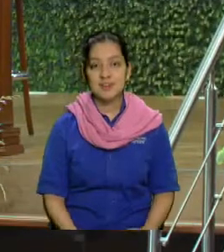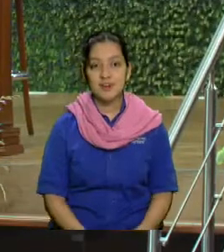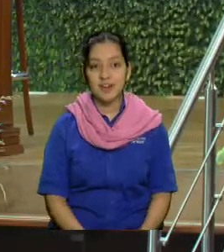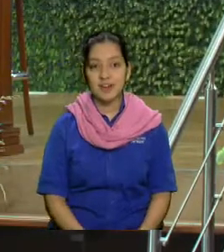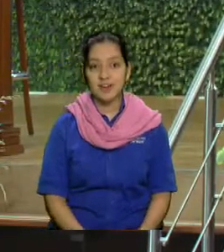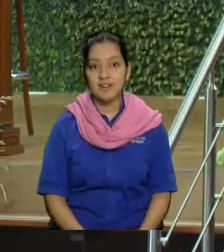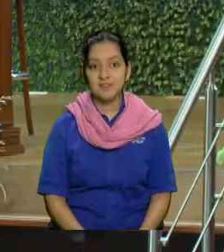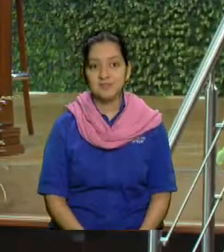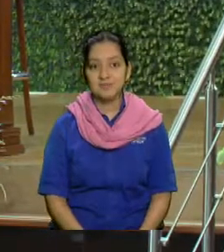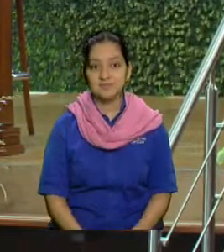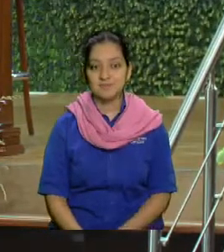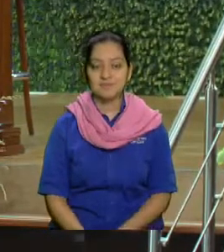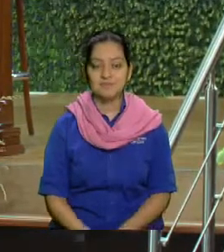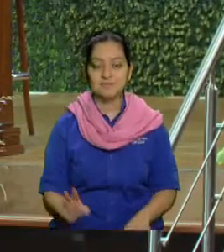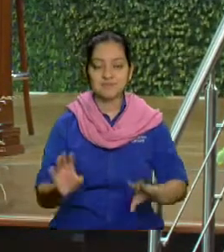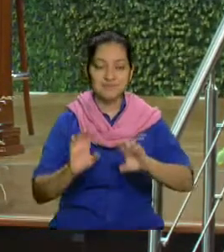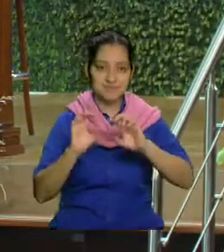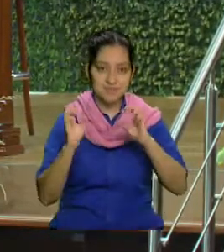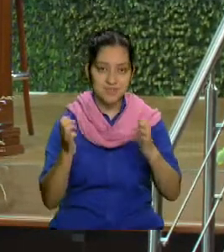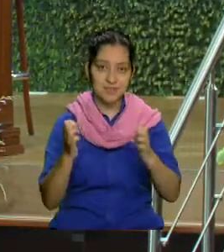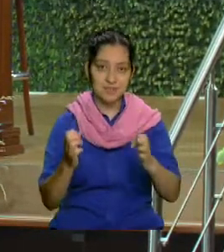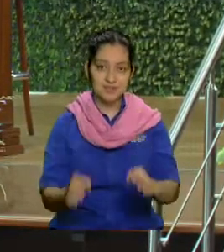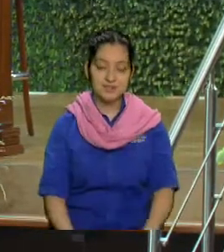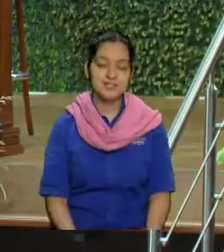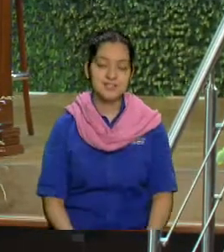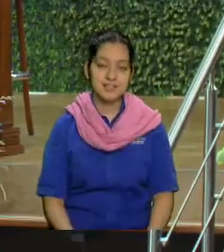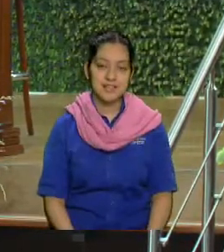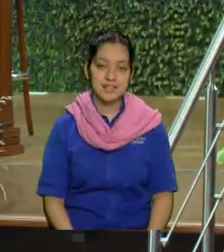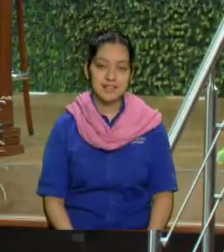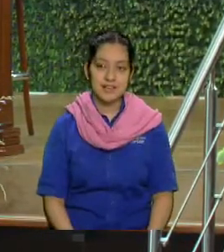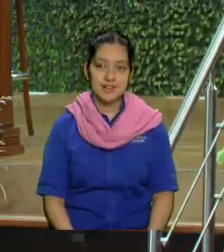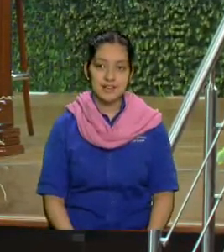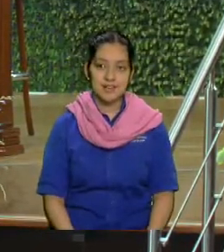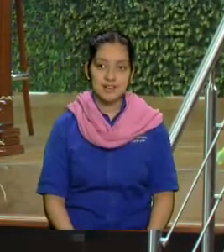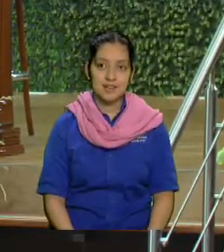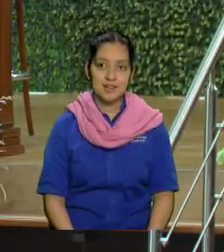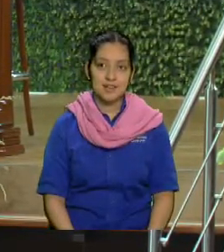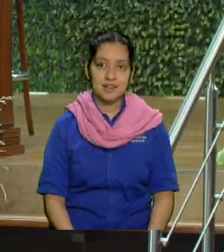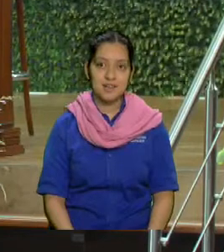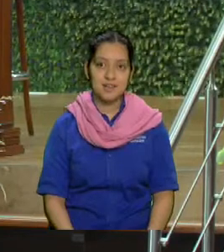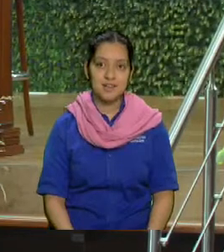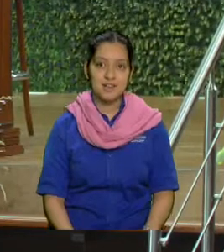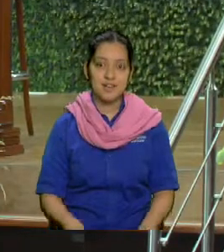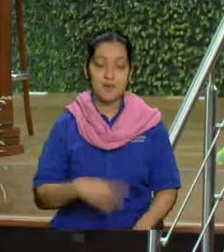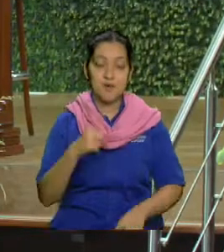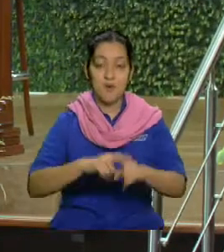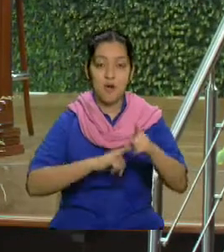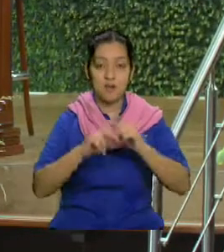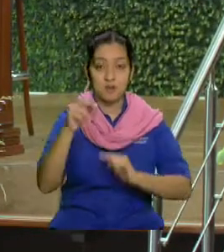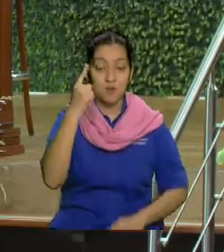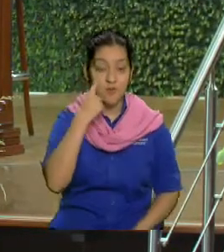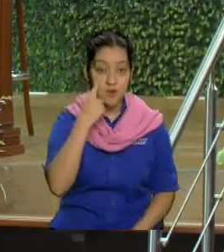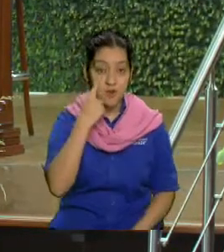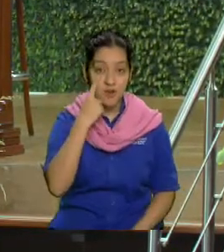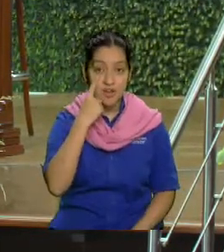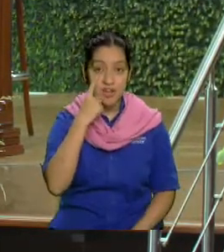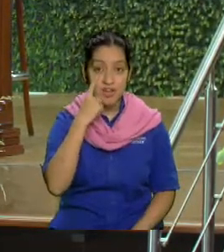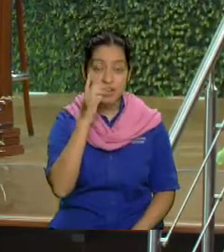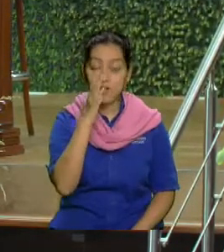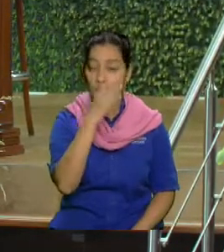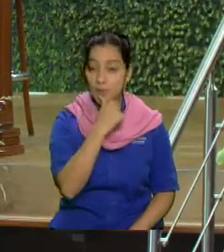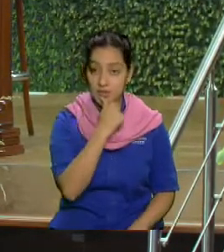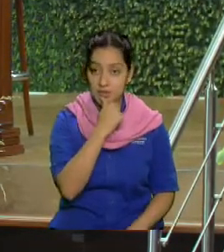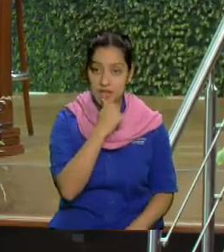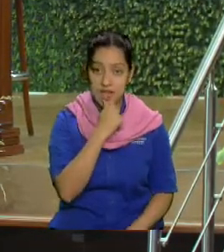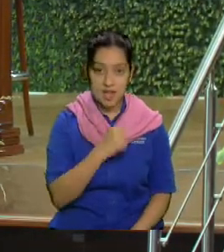O sea, que no se haga la boca chiquita, ella también, mamá. Porque ella cuando vio que no podía dar a luz, le